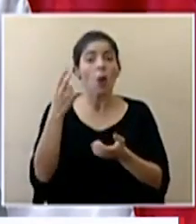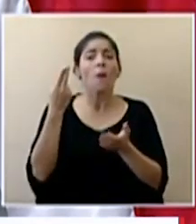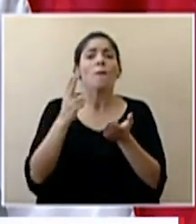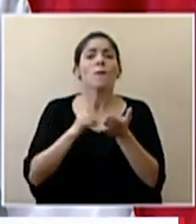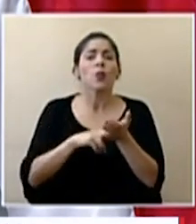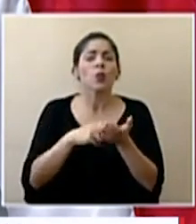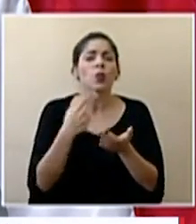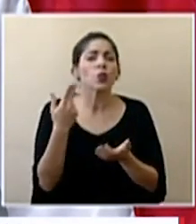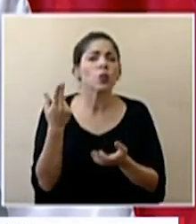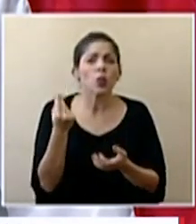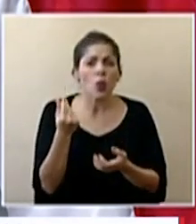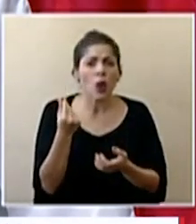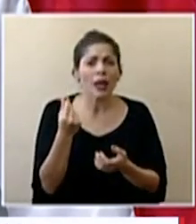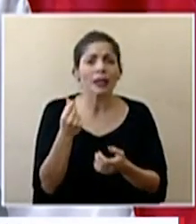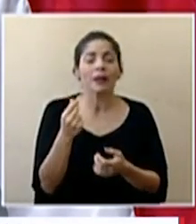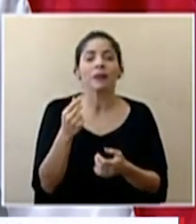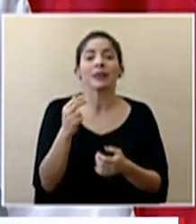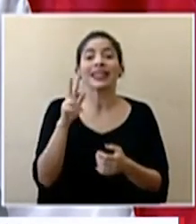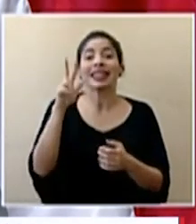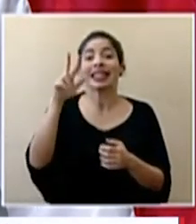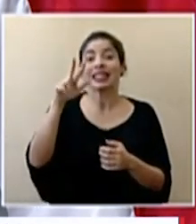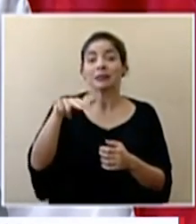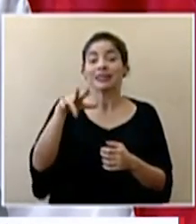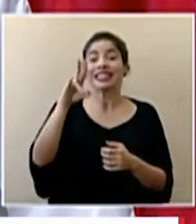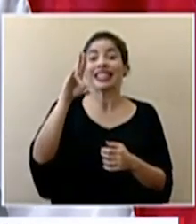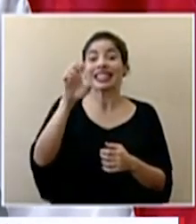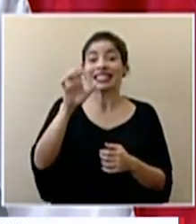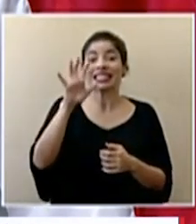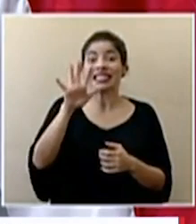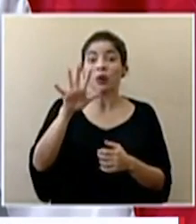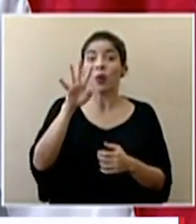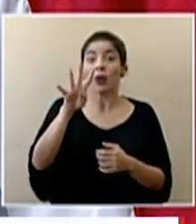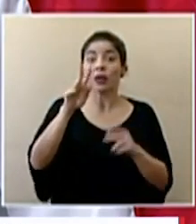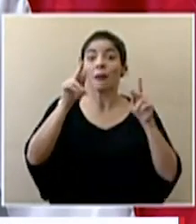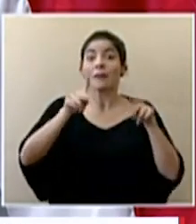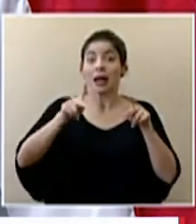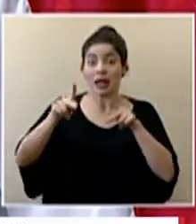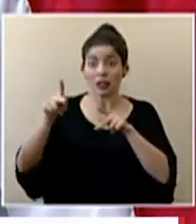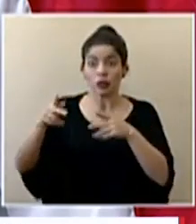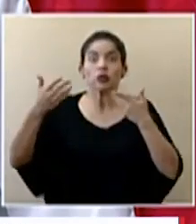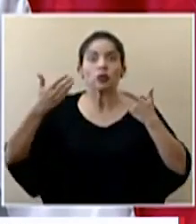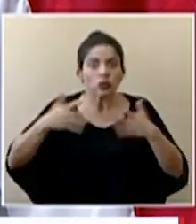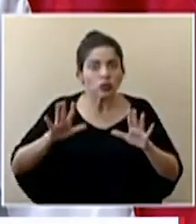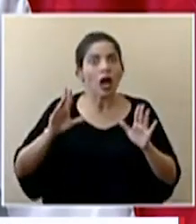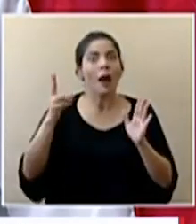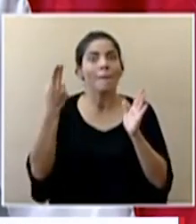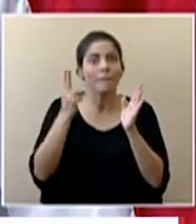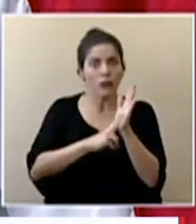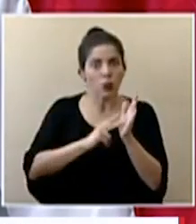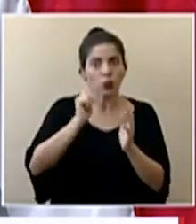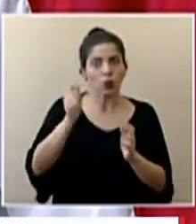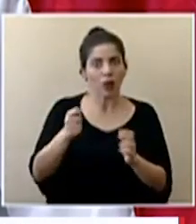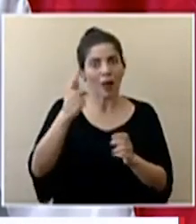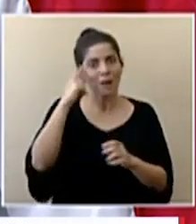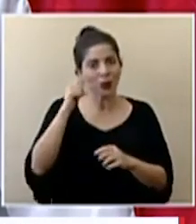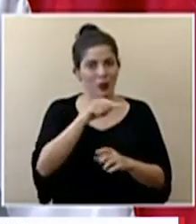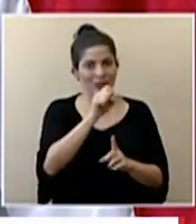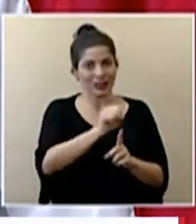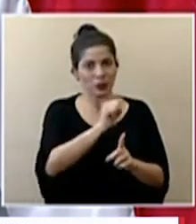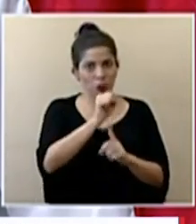3,754 personas han sido multadas por esta circunstancia.